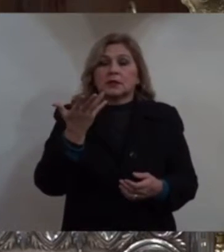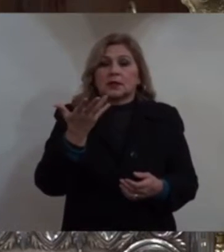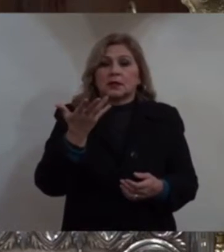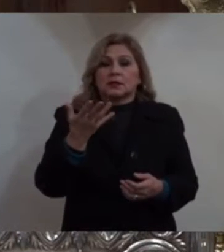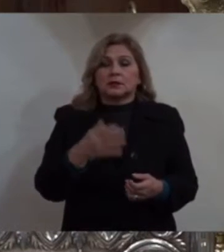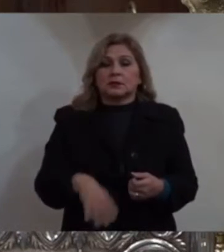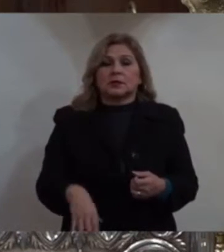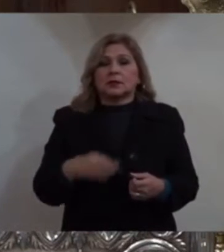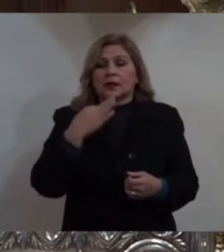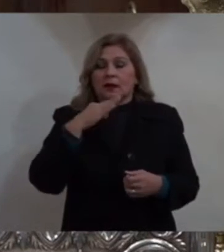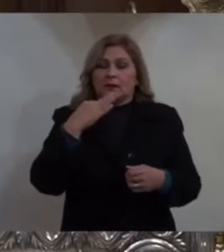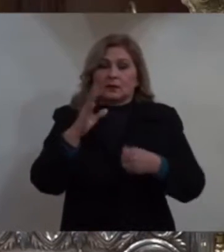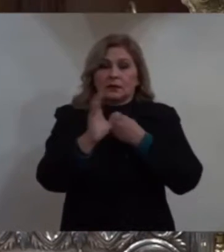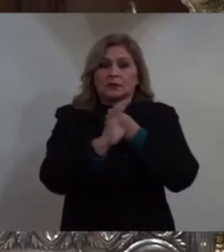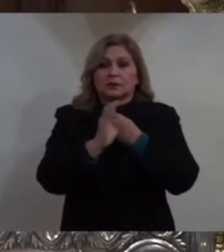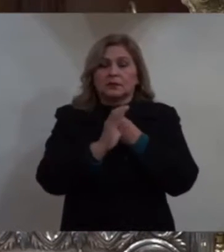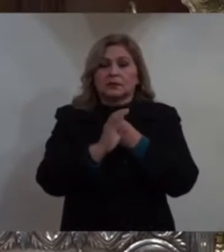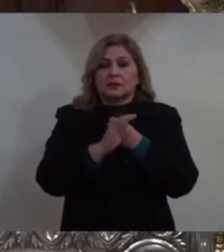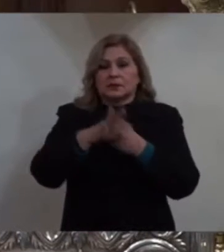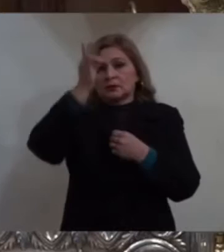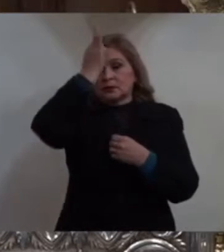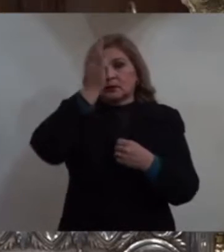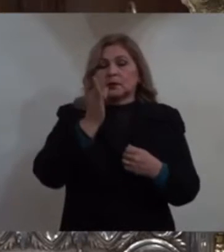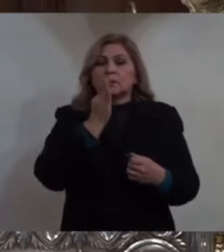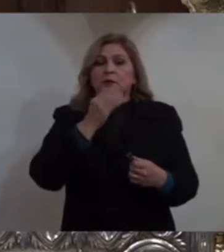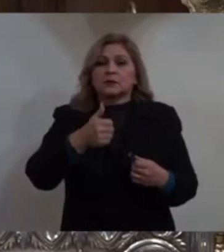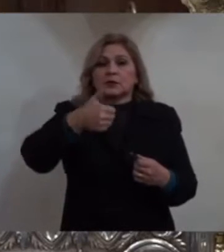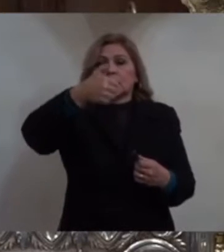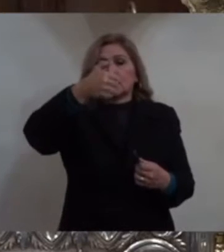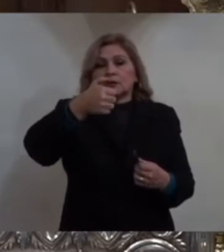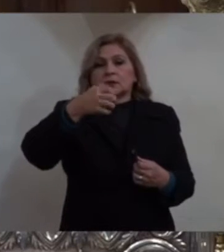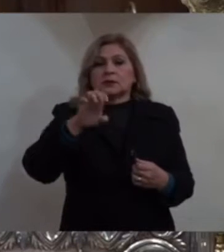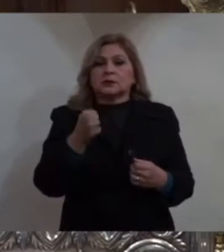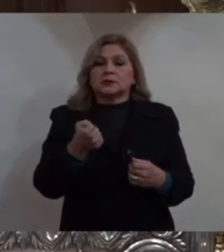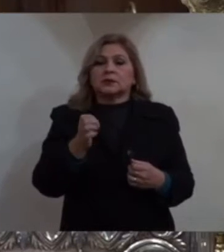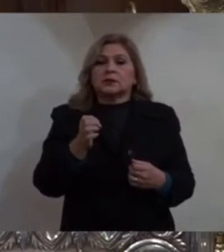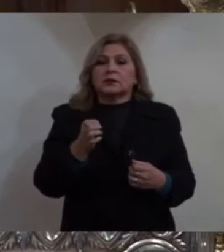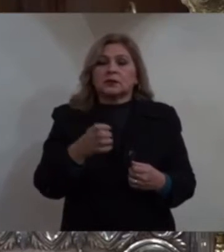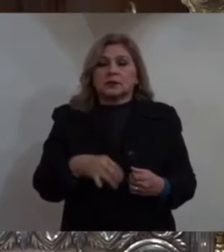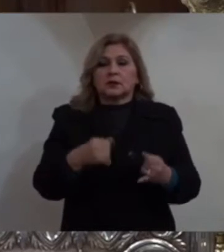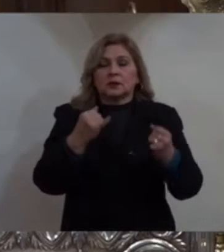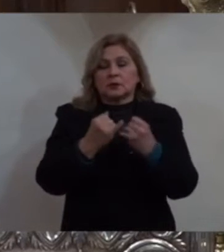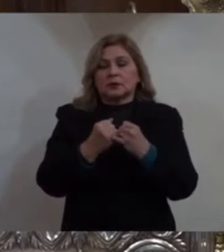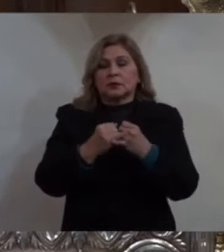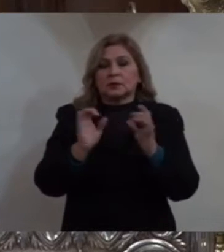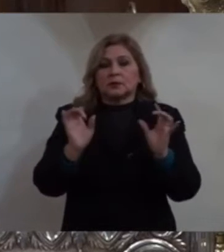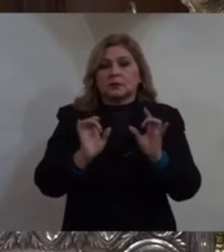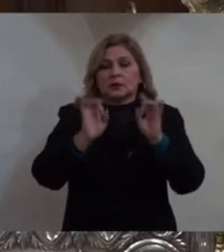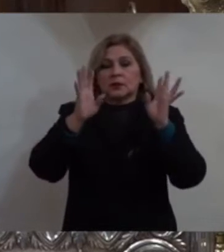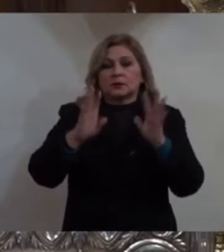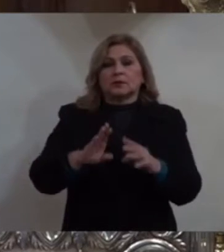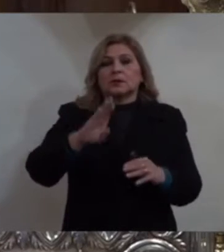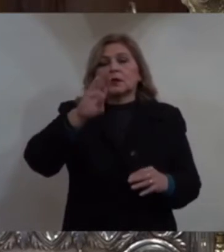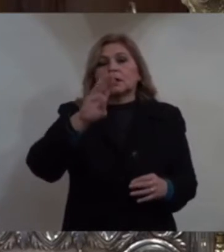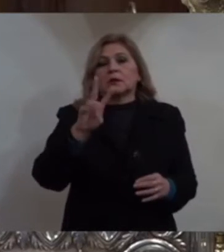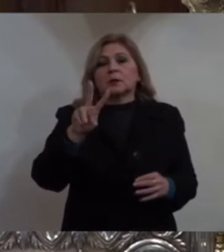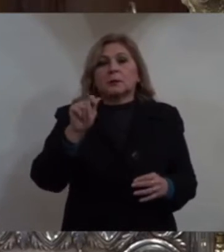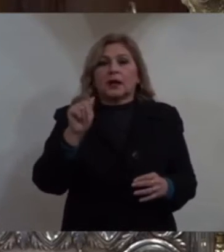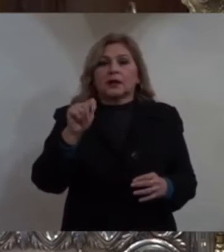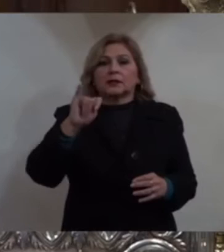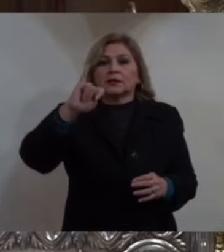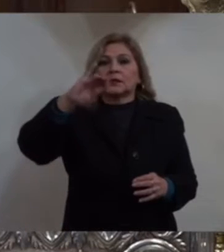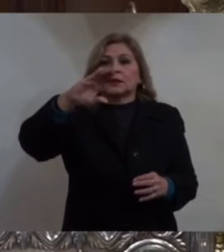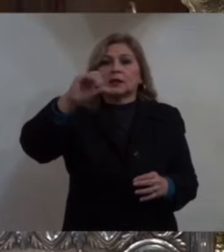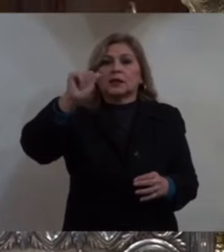celebración litúrgica el día 6, como es allá en el Vaticano. En México hace muchos